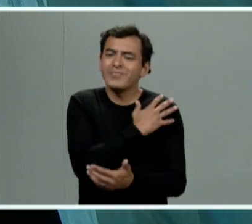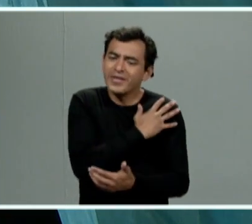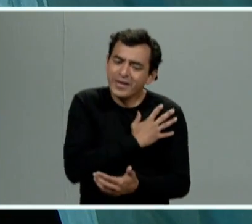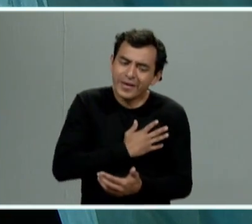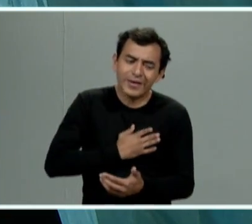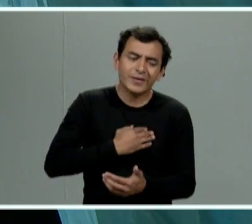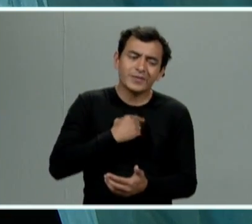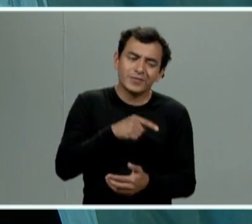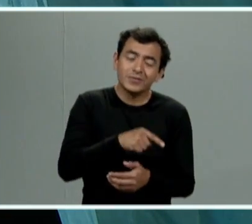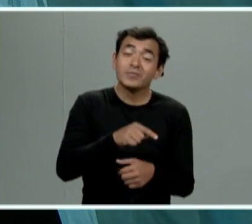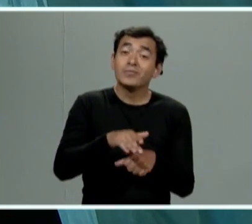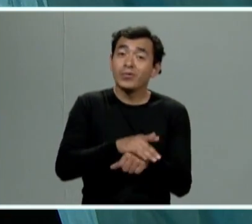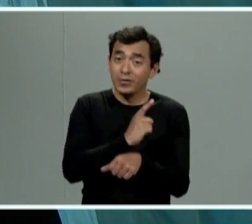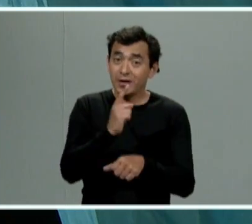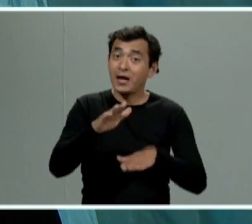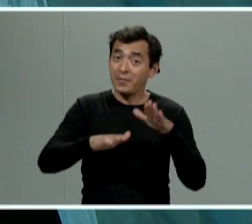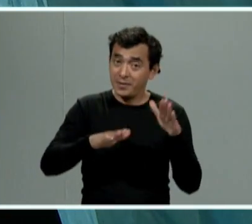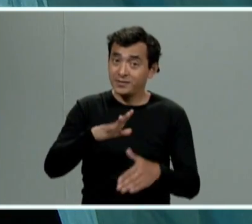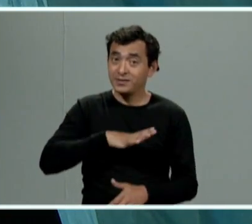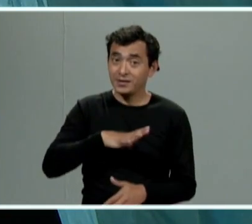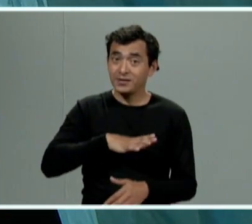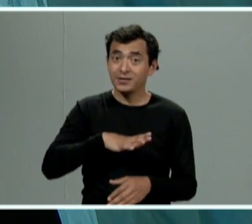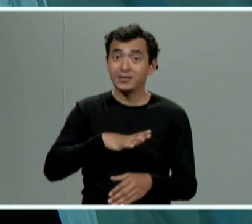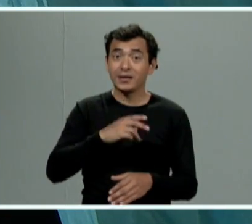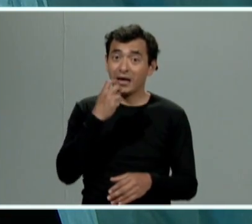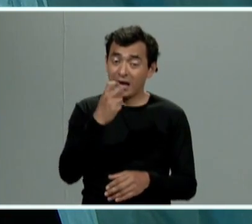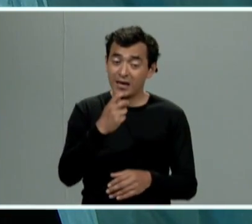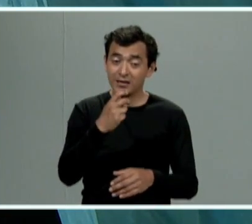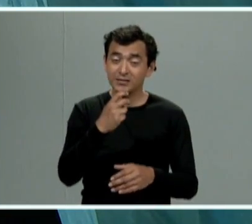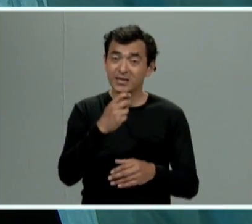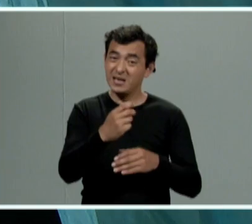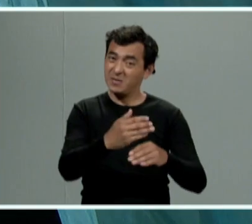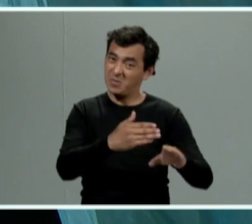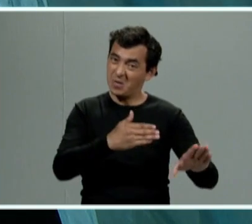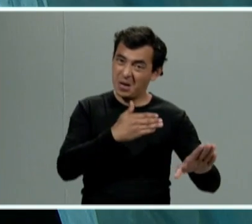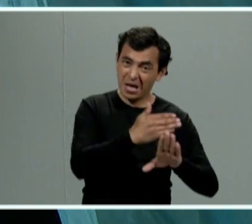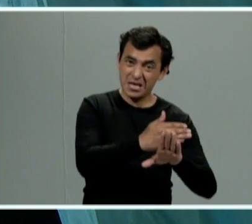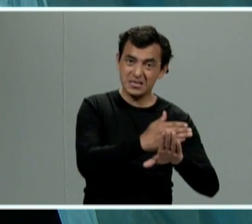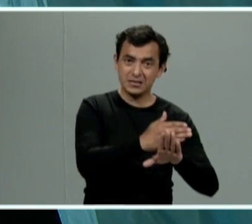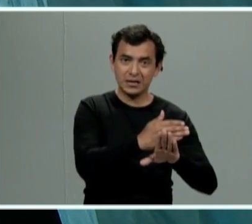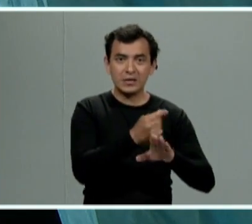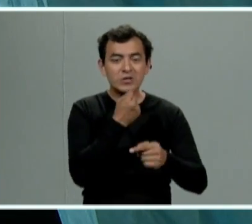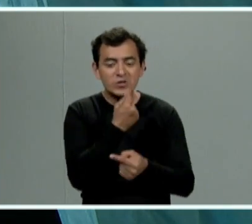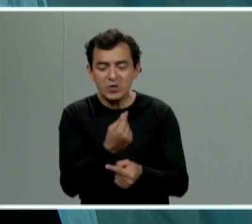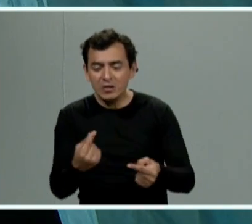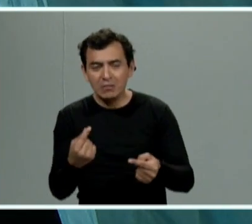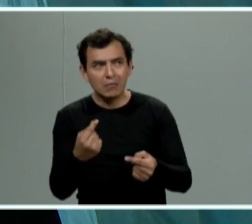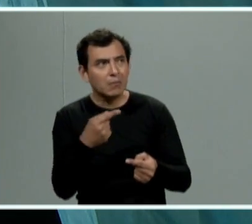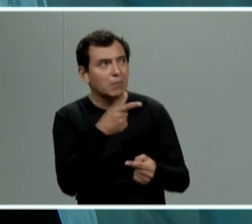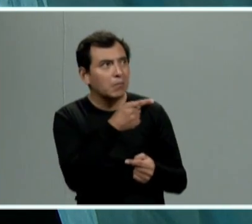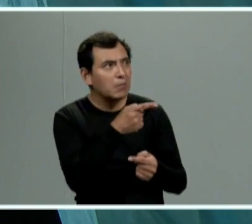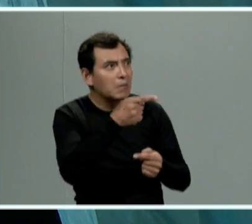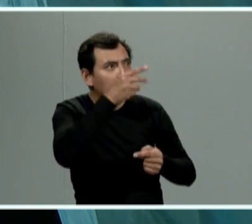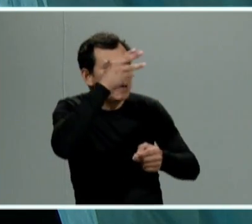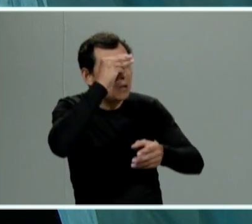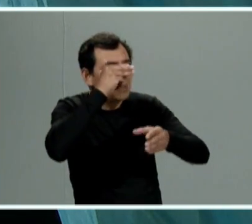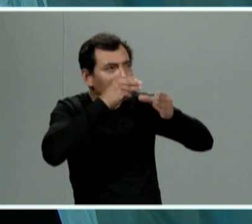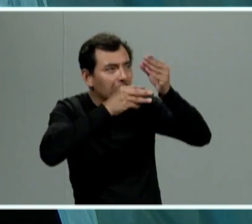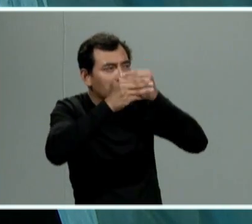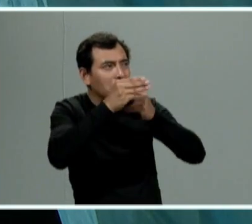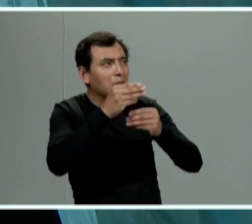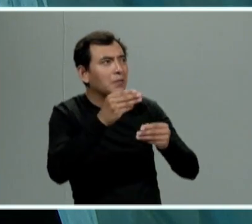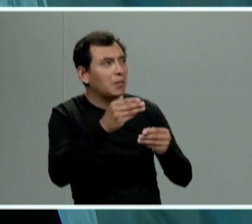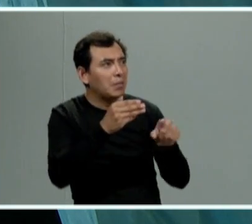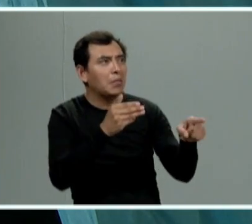porque la violencia es un círculo y entonces nuestros hijos están viendo esa